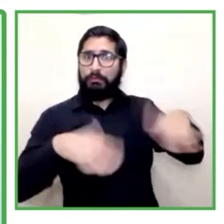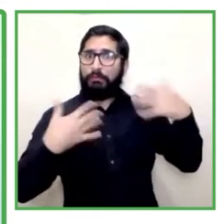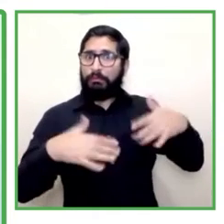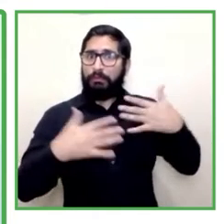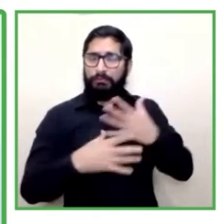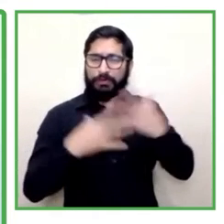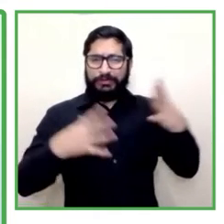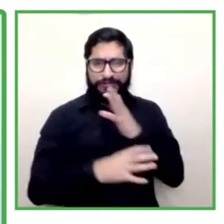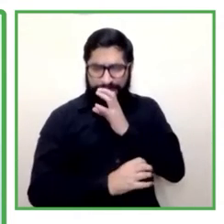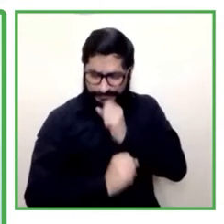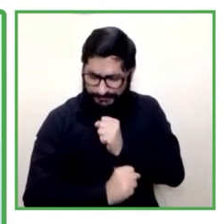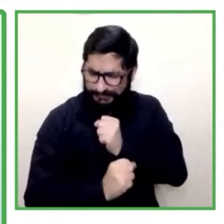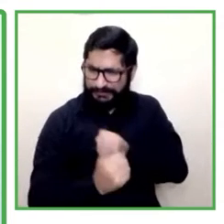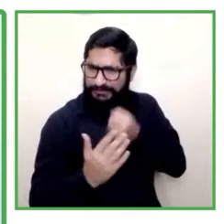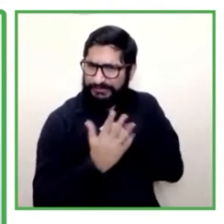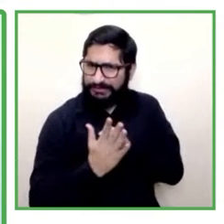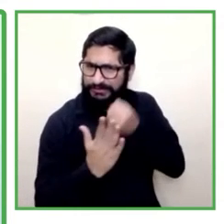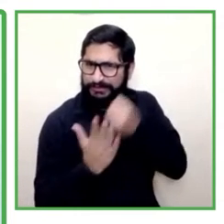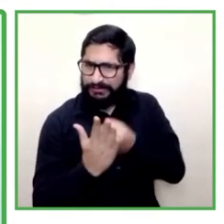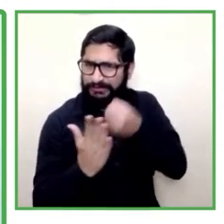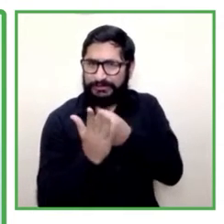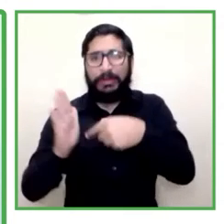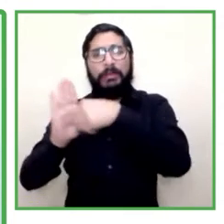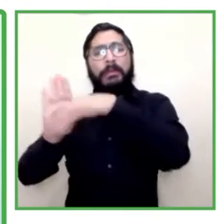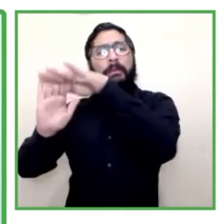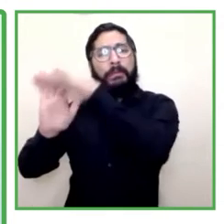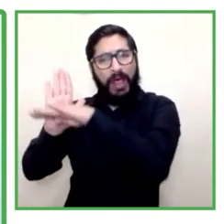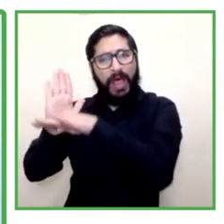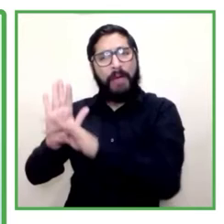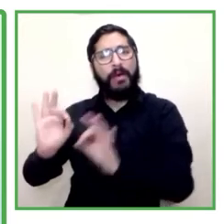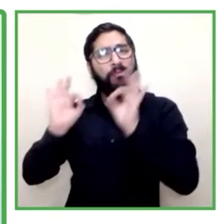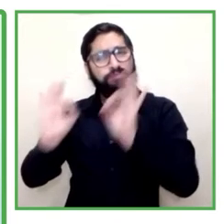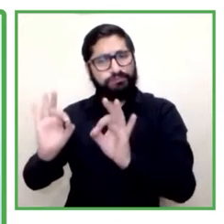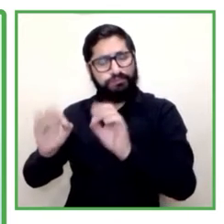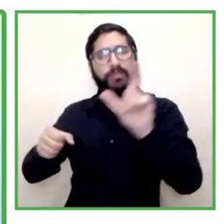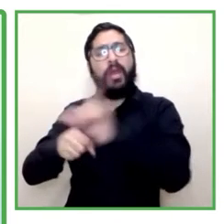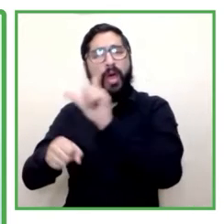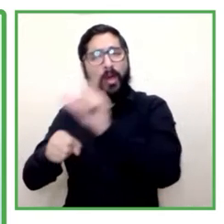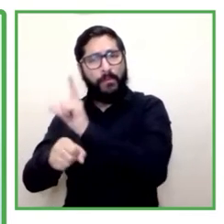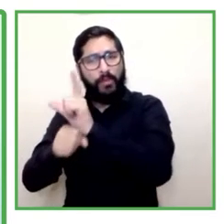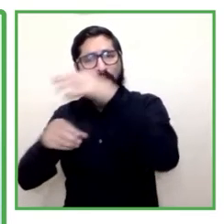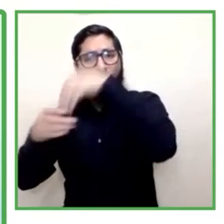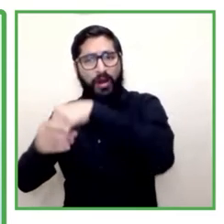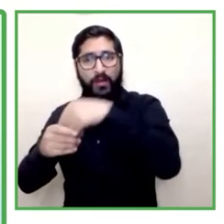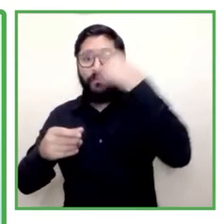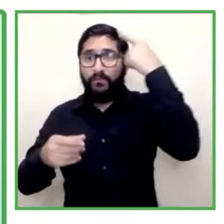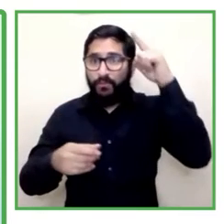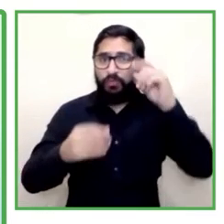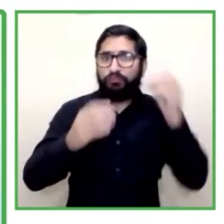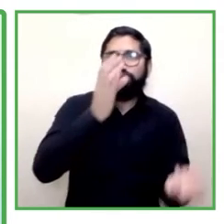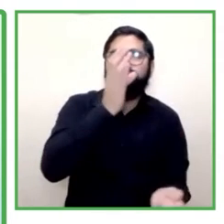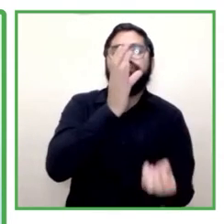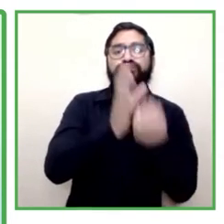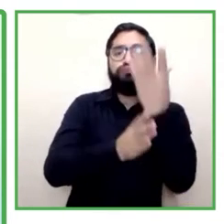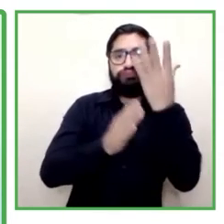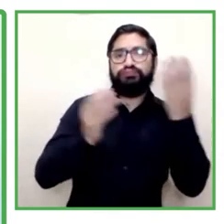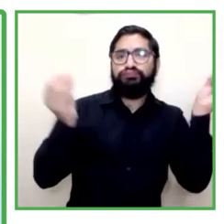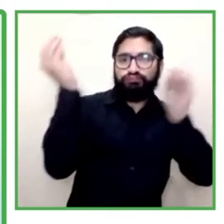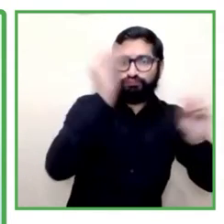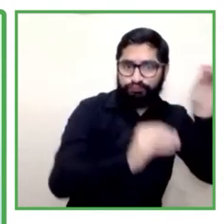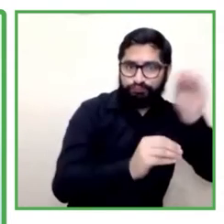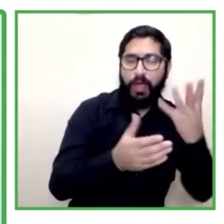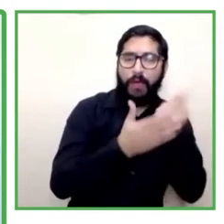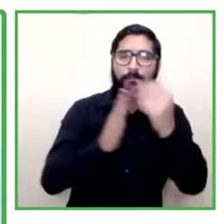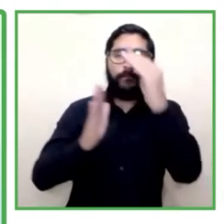laboral. Respecto de la innovación del programa, está en su modelo especializado, que pone el foco en la accesibilidad del